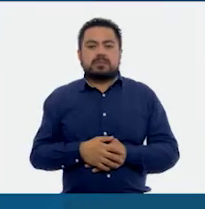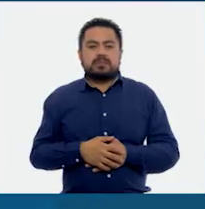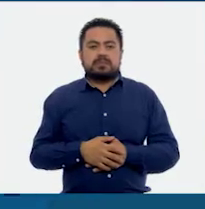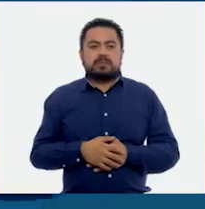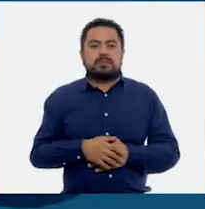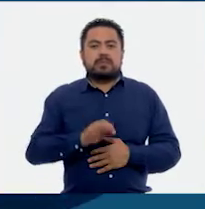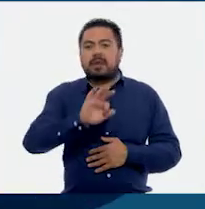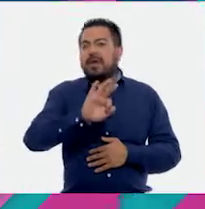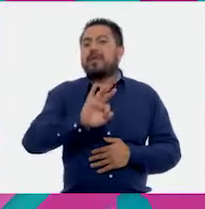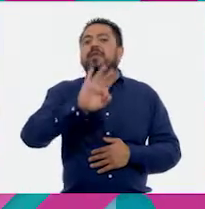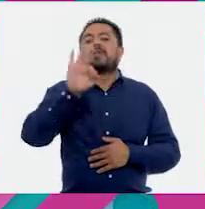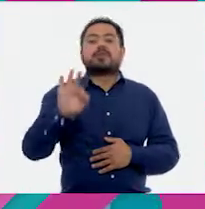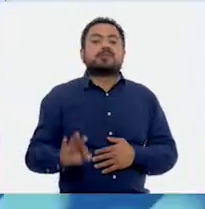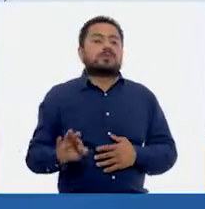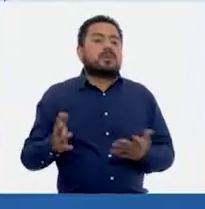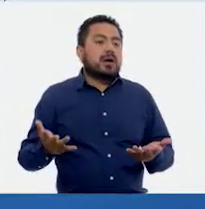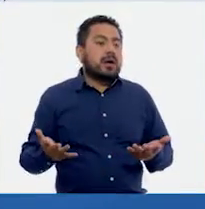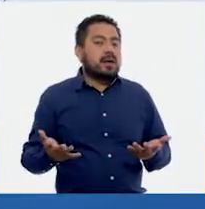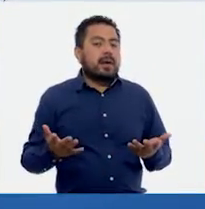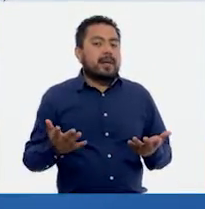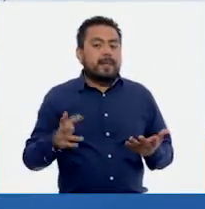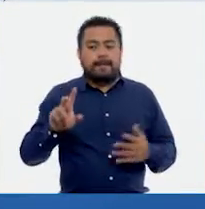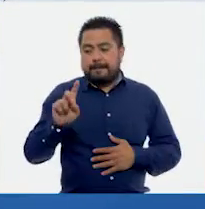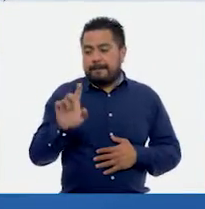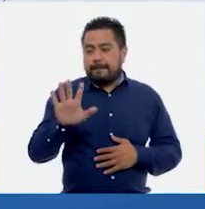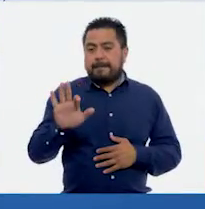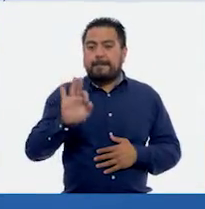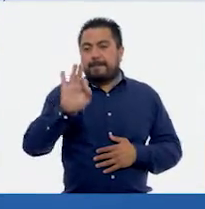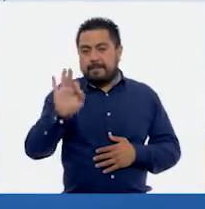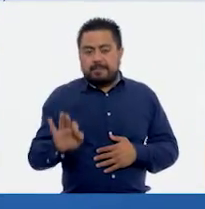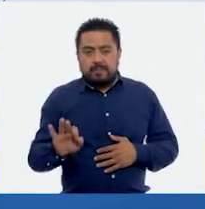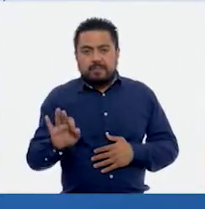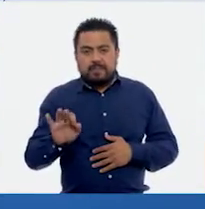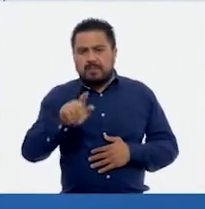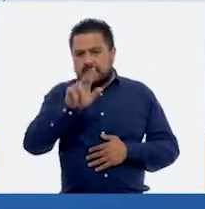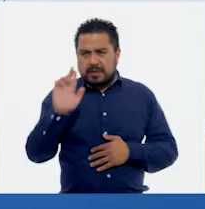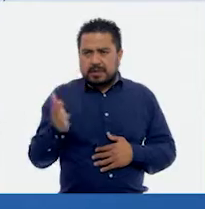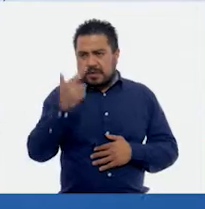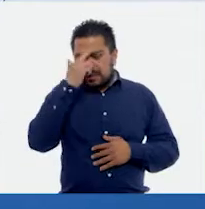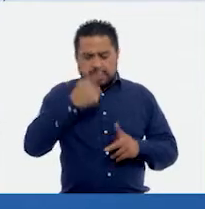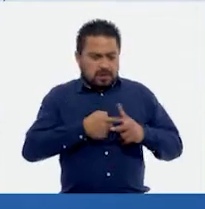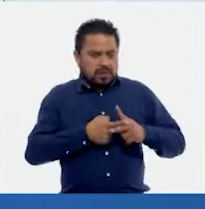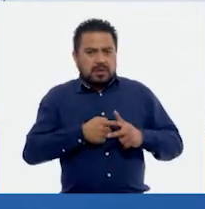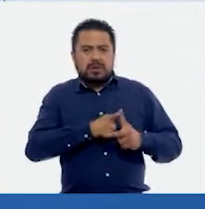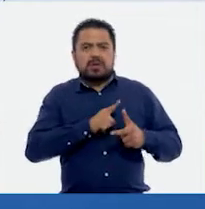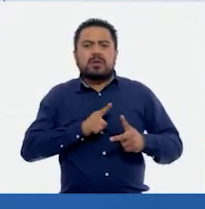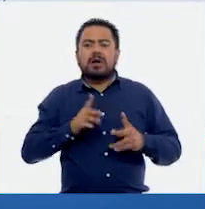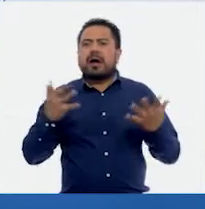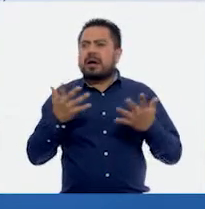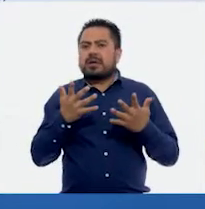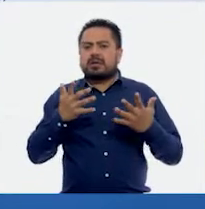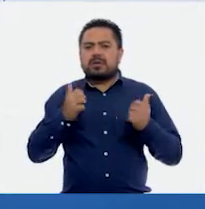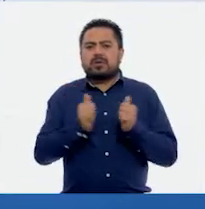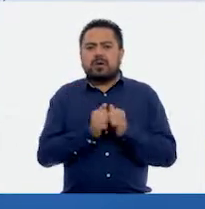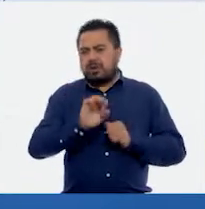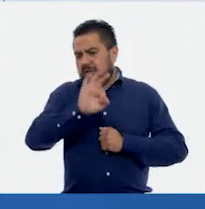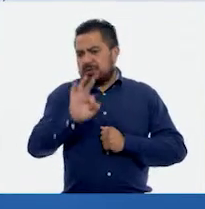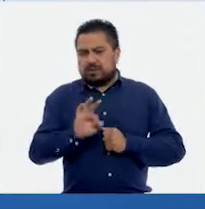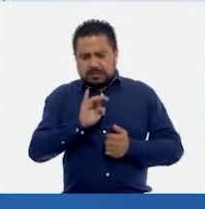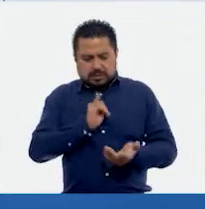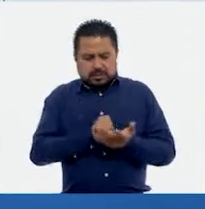descuento del 35%, ¿recuerdan qué operación tenemos que hacer cuando descontábamos?